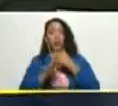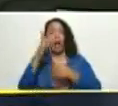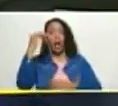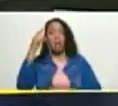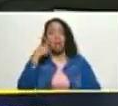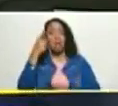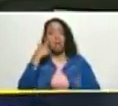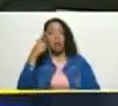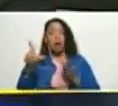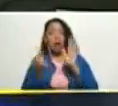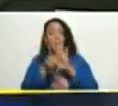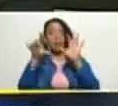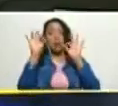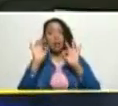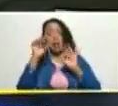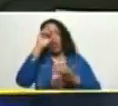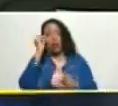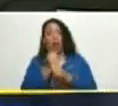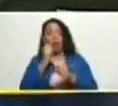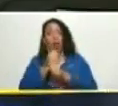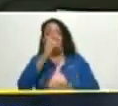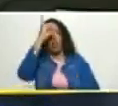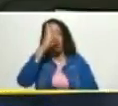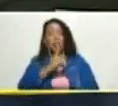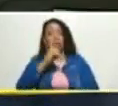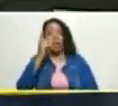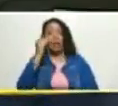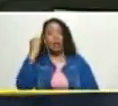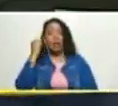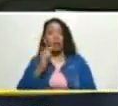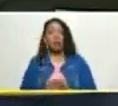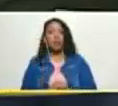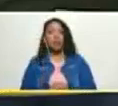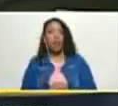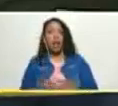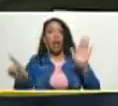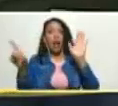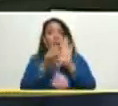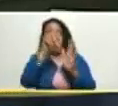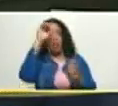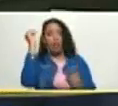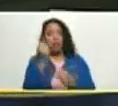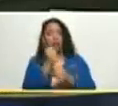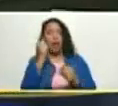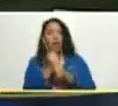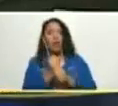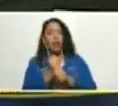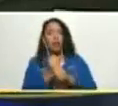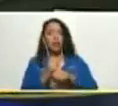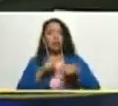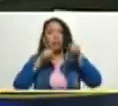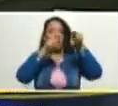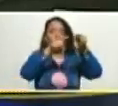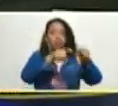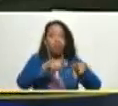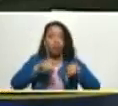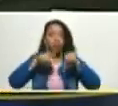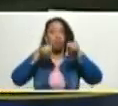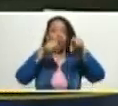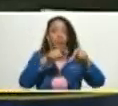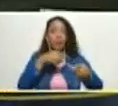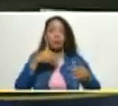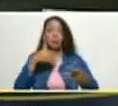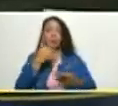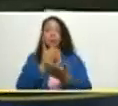ley especial para trabajadoras con discapacidad y trabajadores con discapacidad la ley de trabajadoras y trabajadores agrícolas que independientemente del